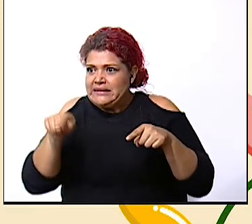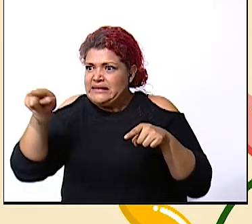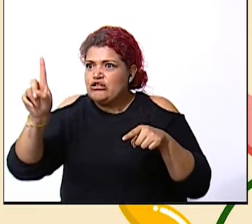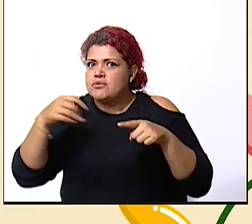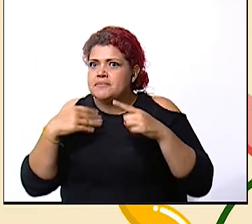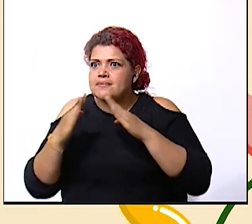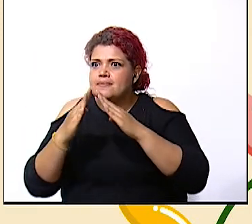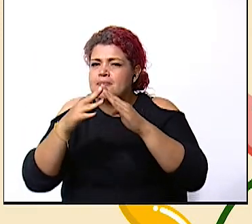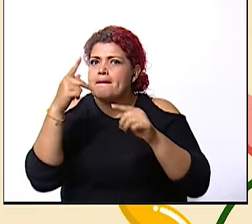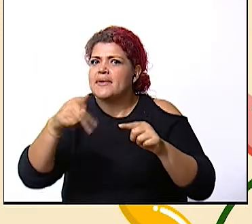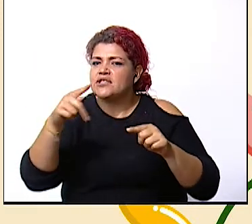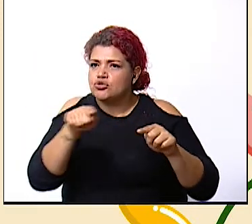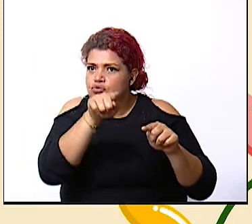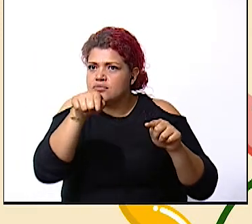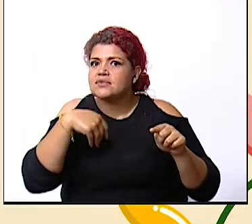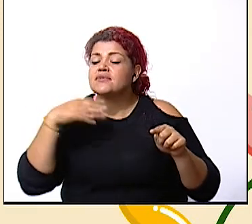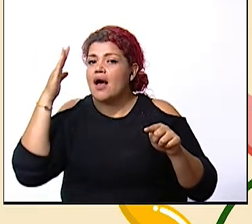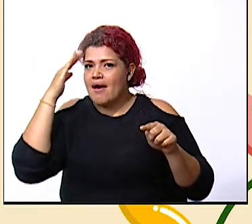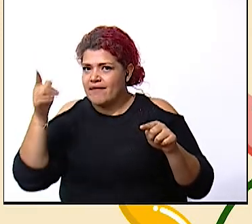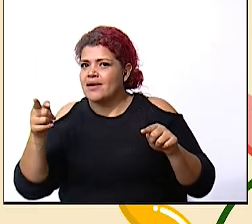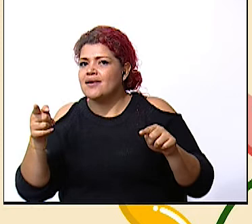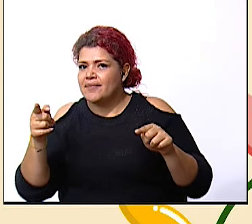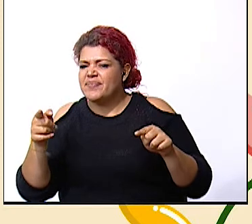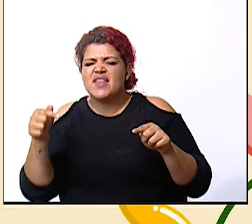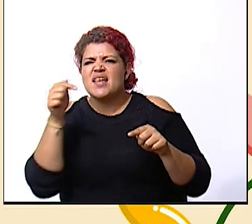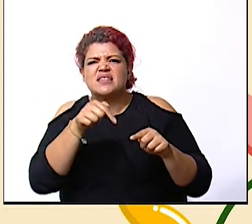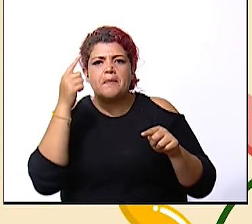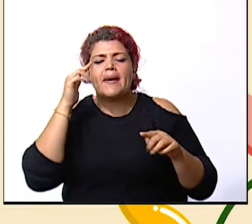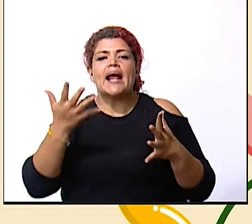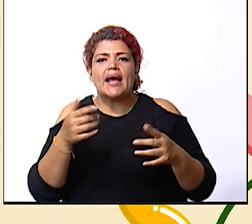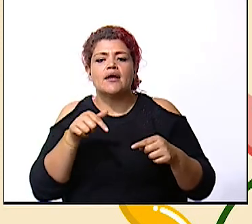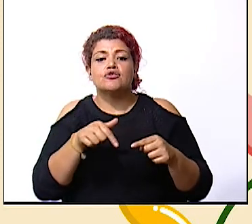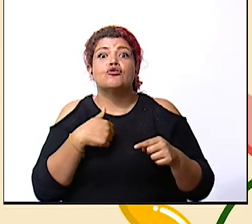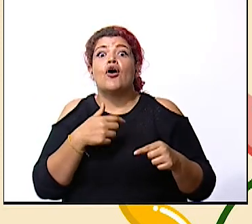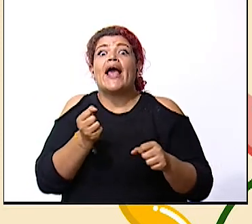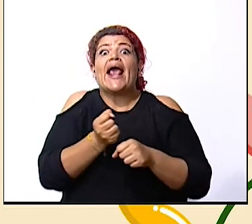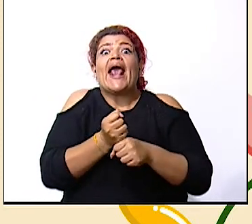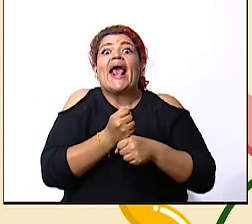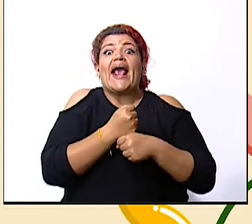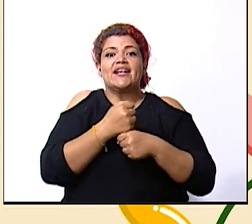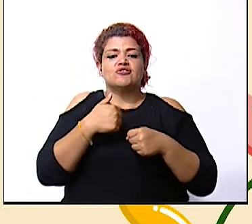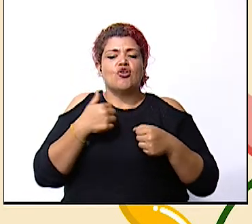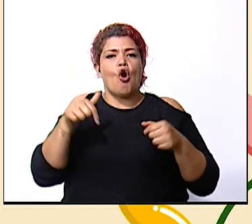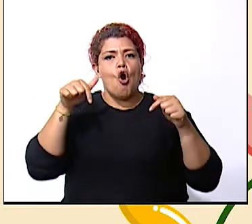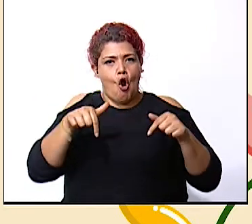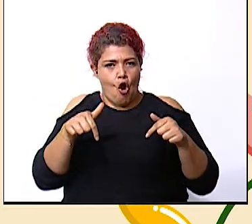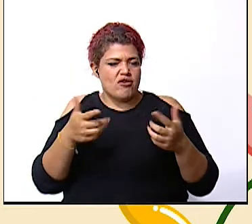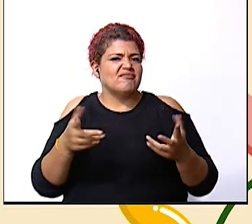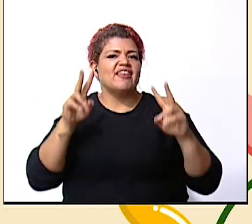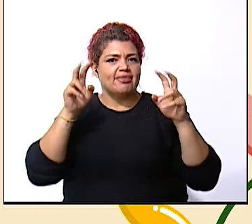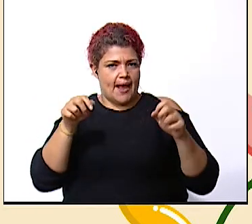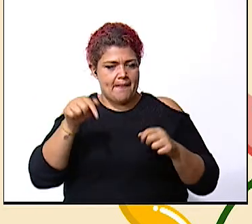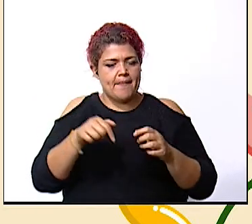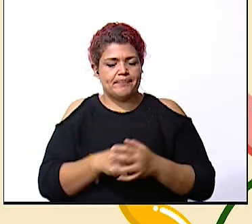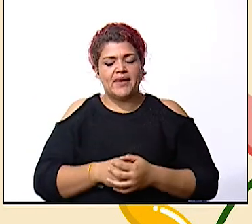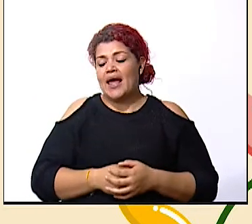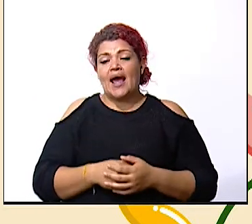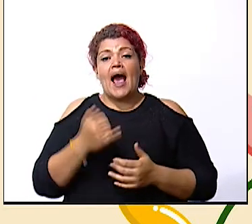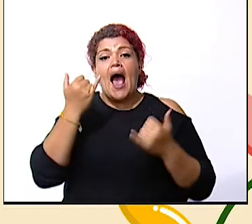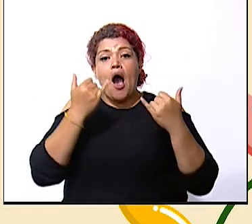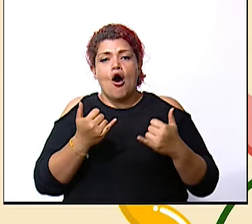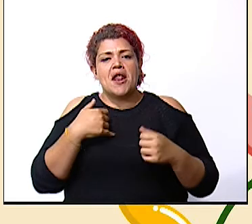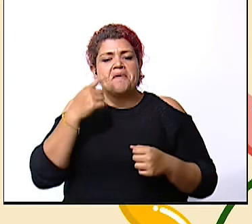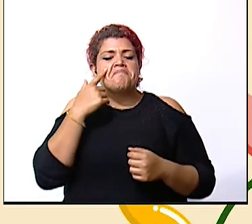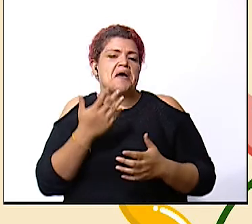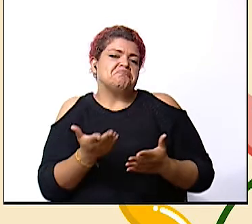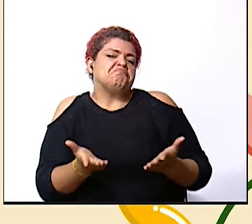comunidad eso sería con respecto a lo que nosotros íbamos a abarcar el día de hoy ahora ¿qué les